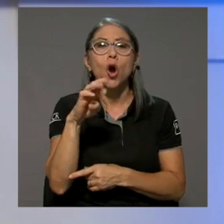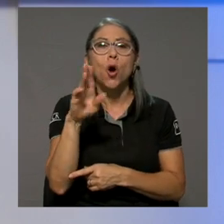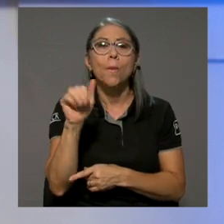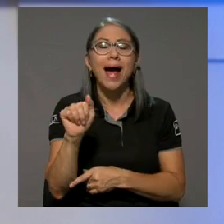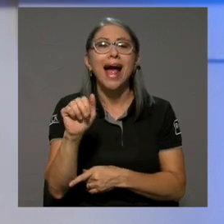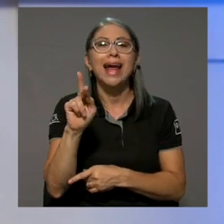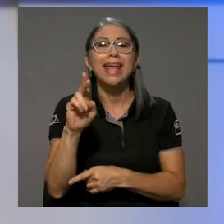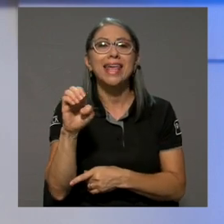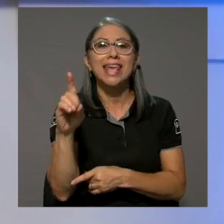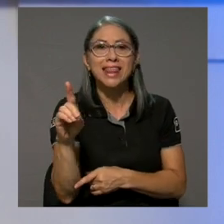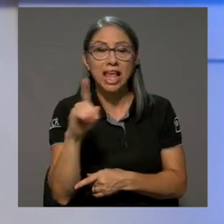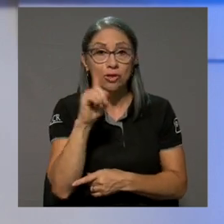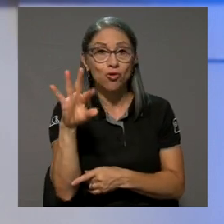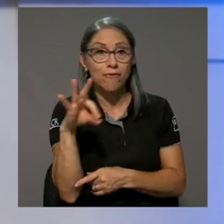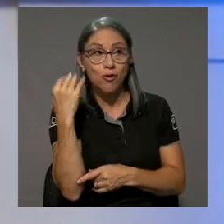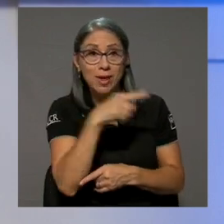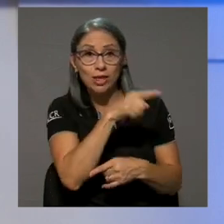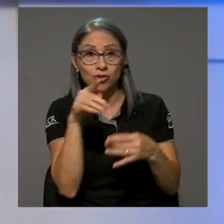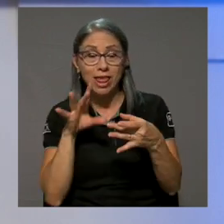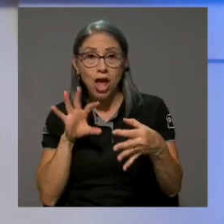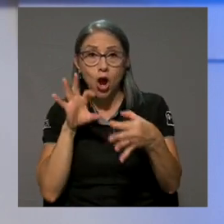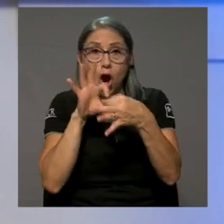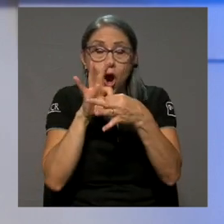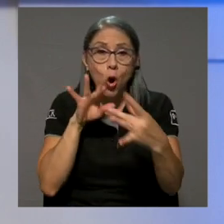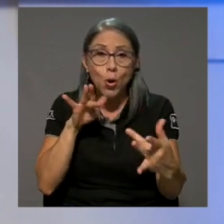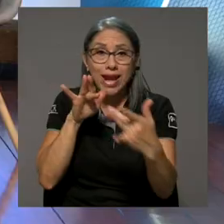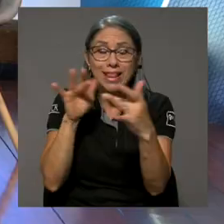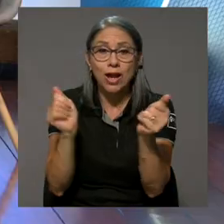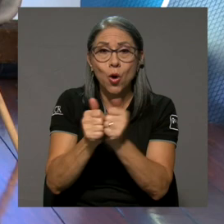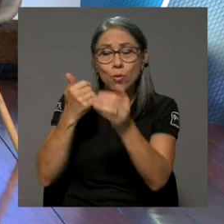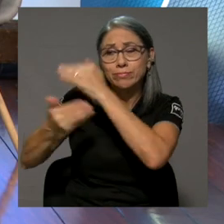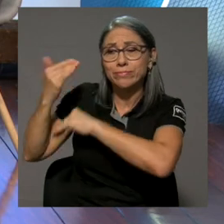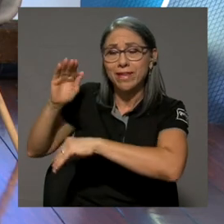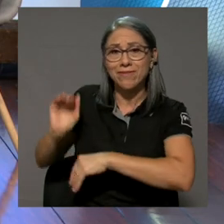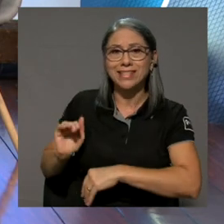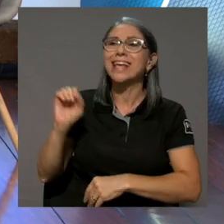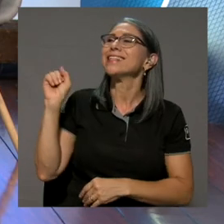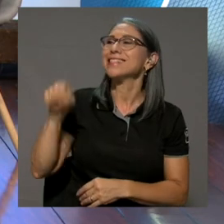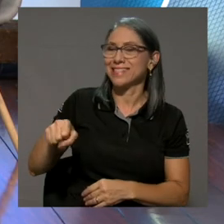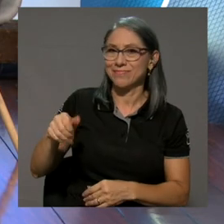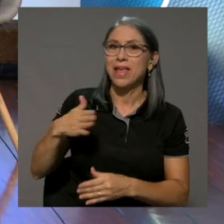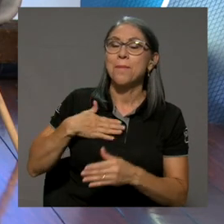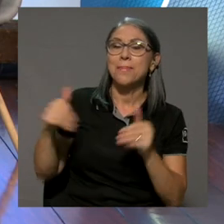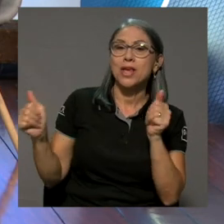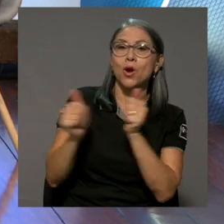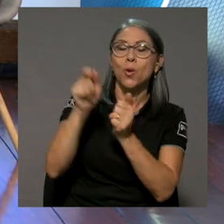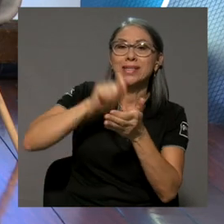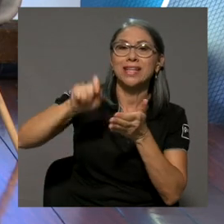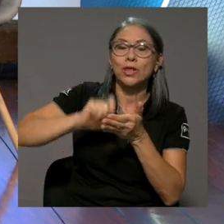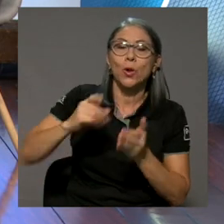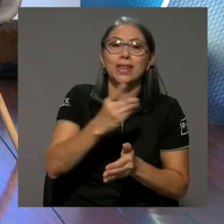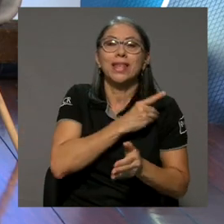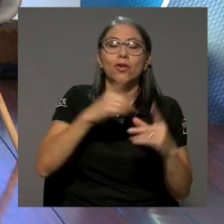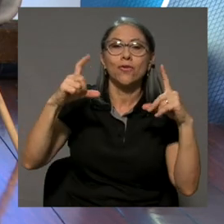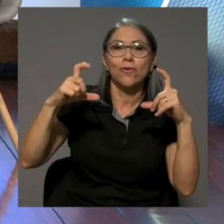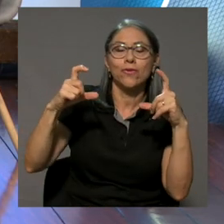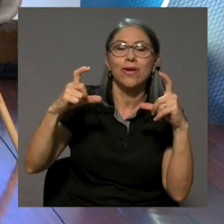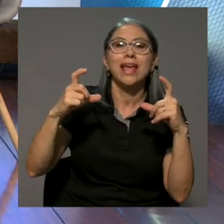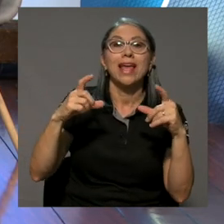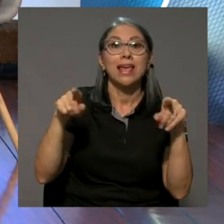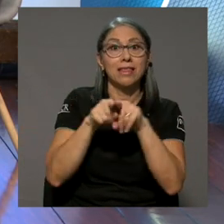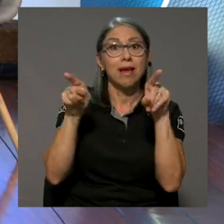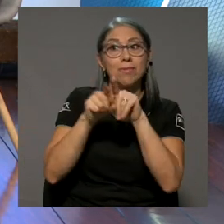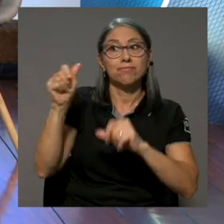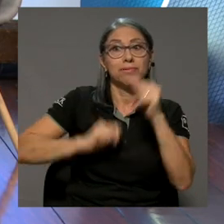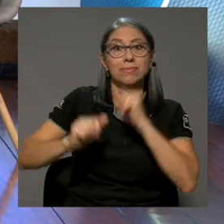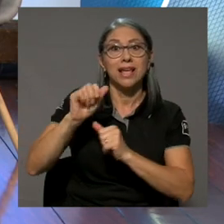es una especie de forma de conectar con tu infancia también. Absolutamente. Tanto Israel Cárdenas, mi coescritor, mi director de